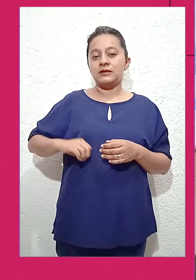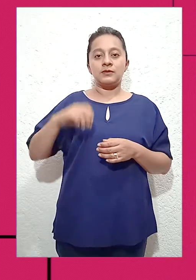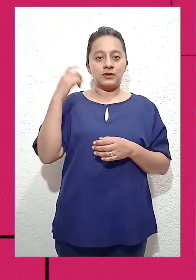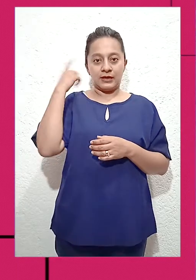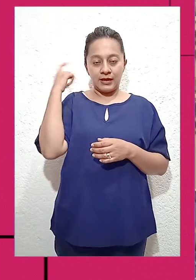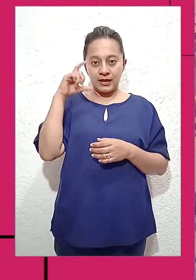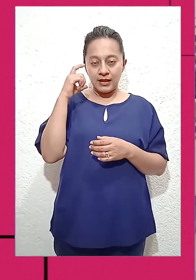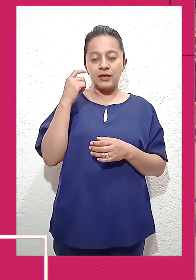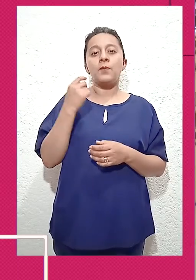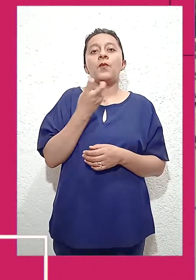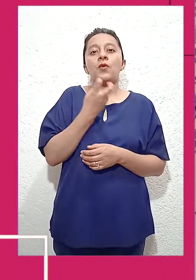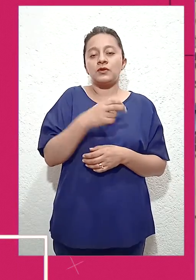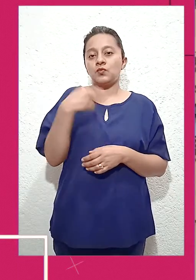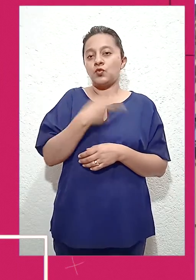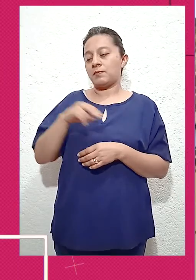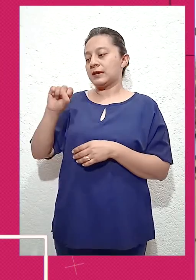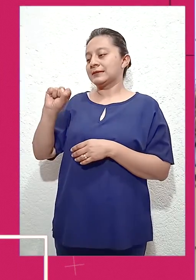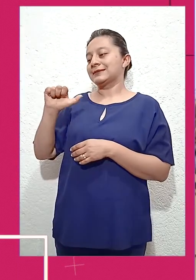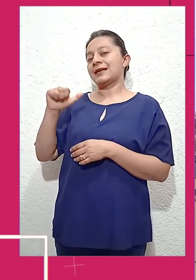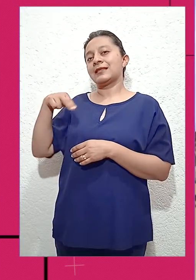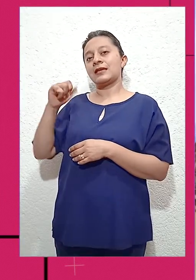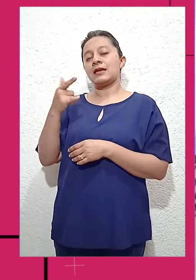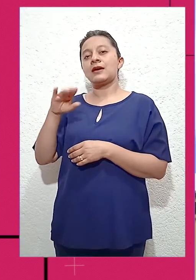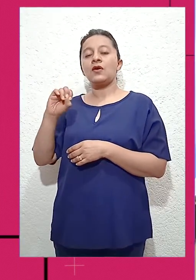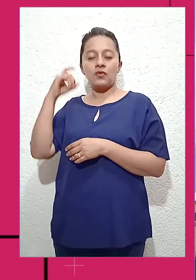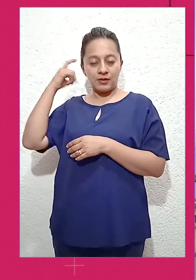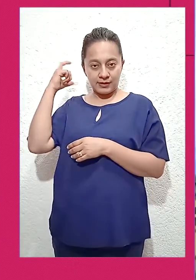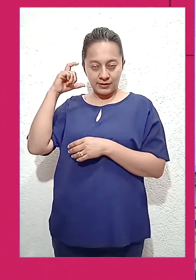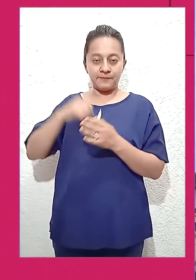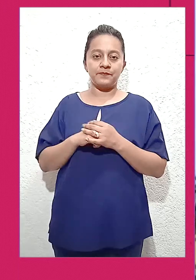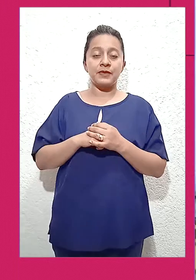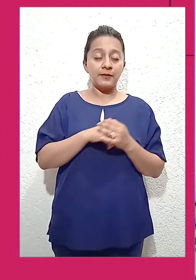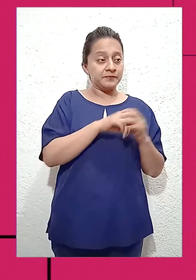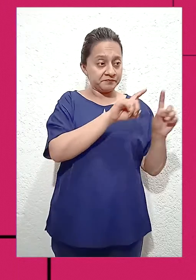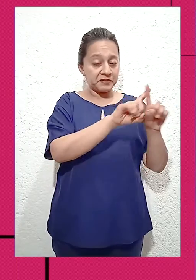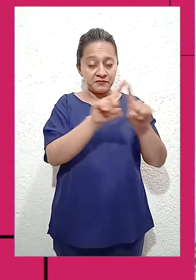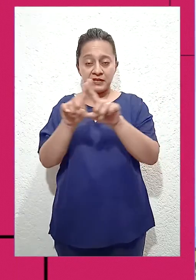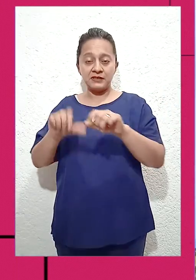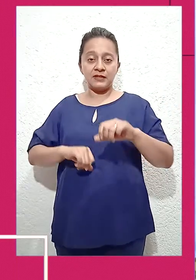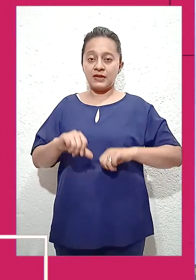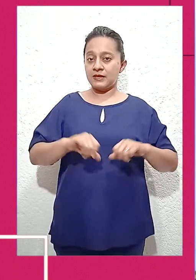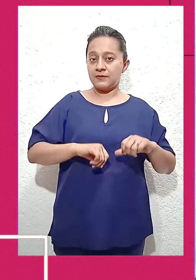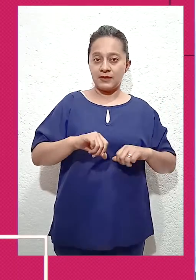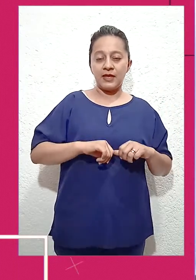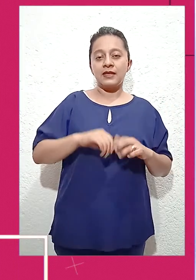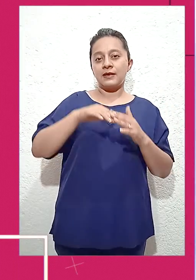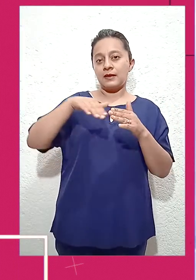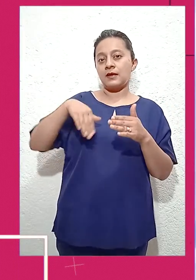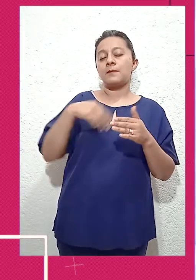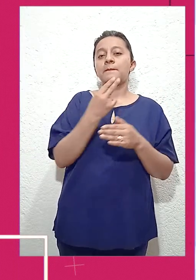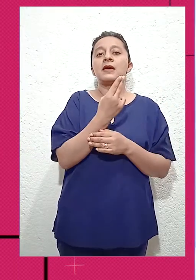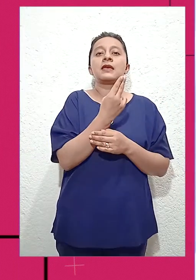diferentes actividades mismas que iniciaron desde el pasado 22 de julio y concluyen este lunes 26, entre las que se